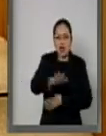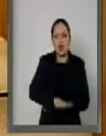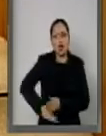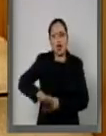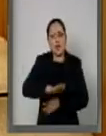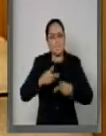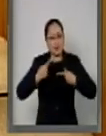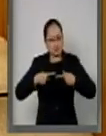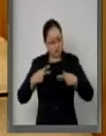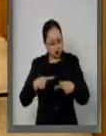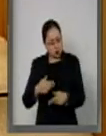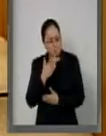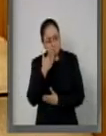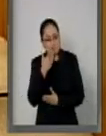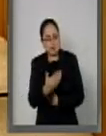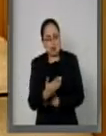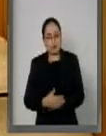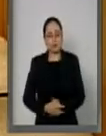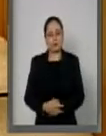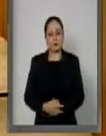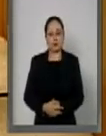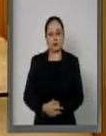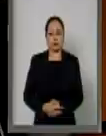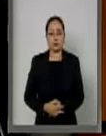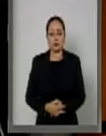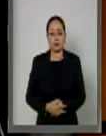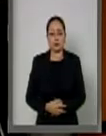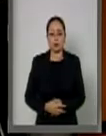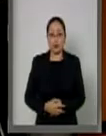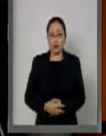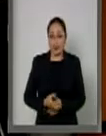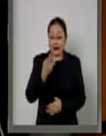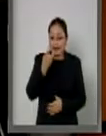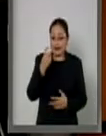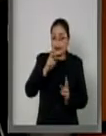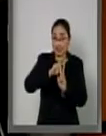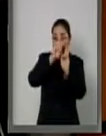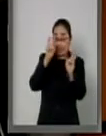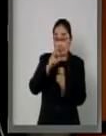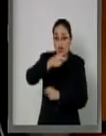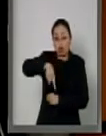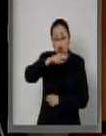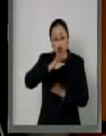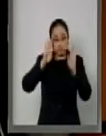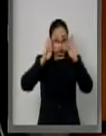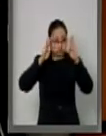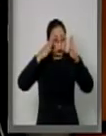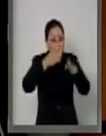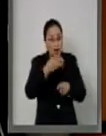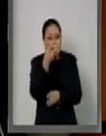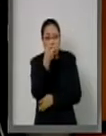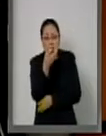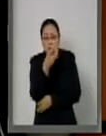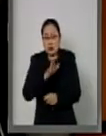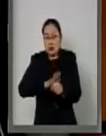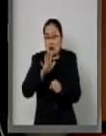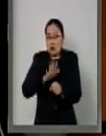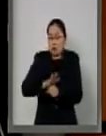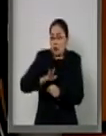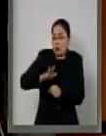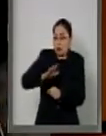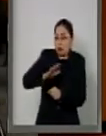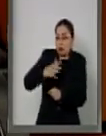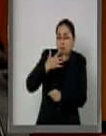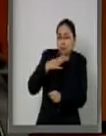Y no es menor atender esto porque es parte de lo que